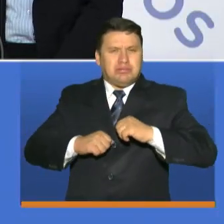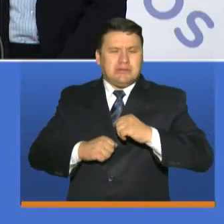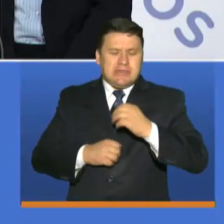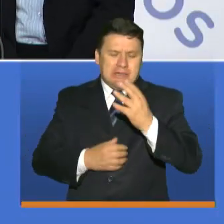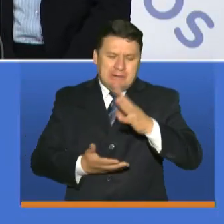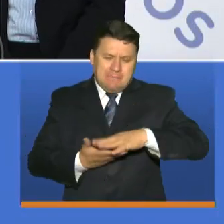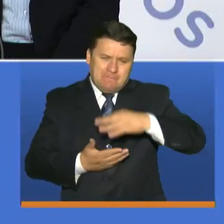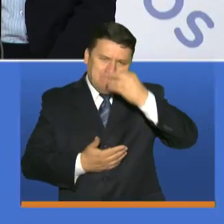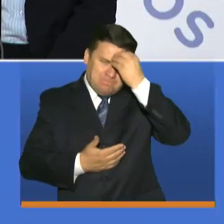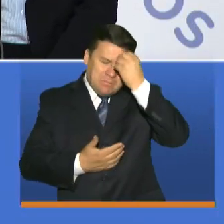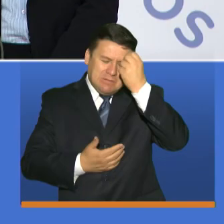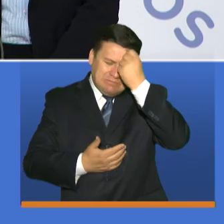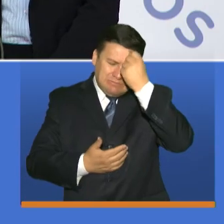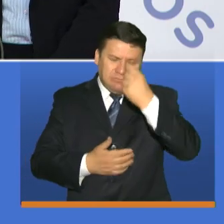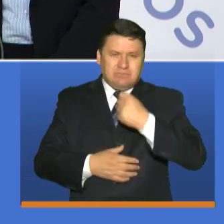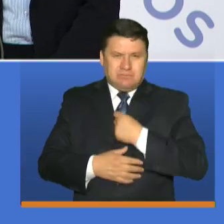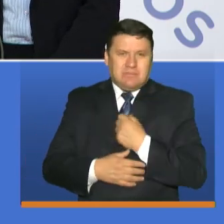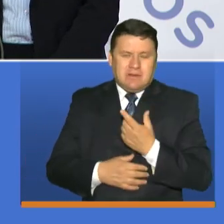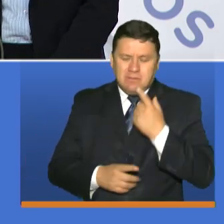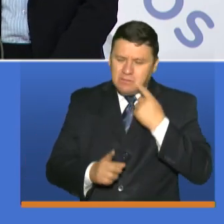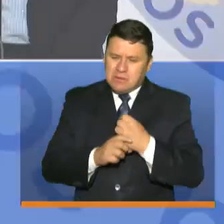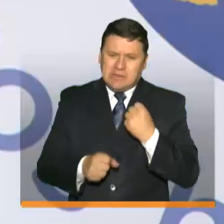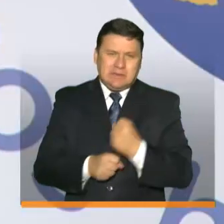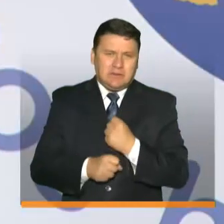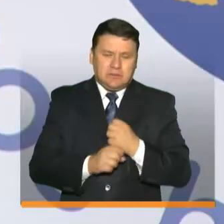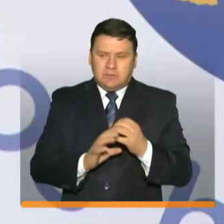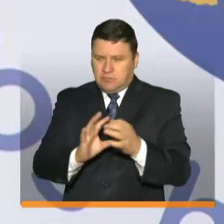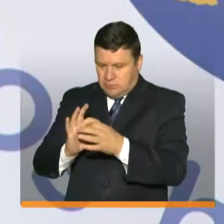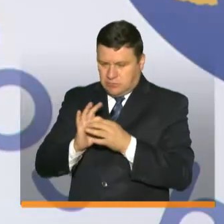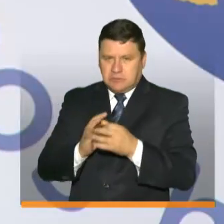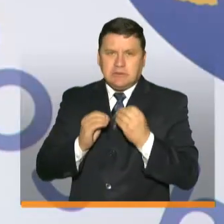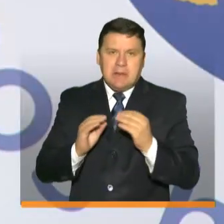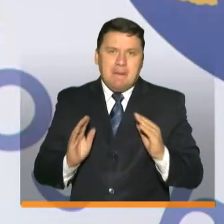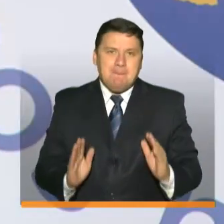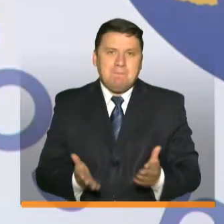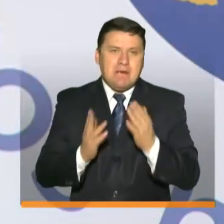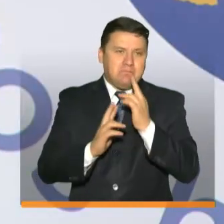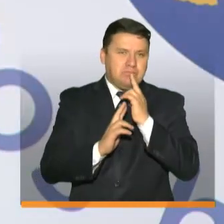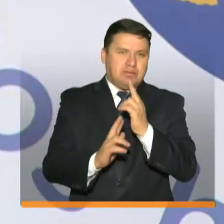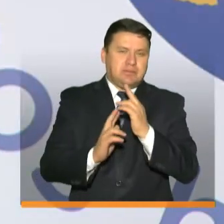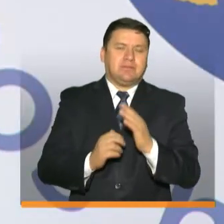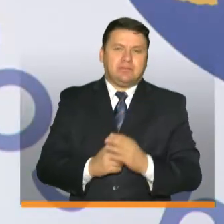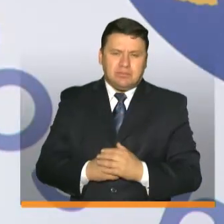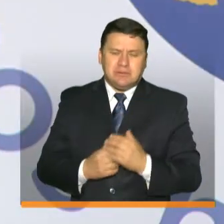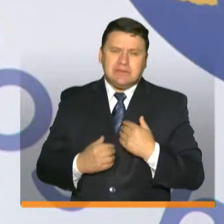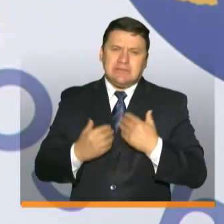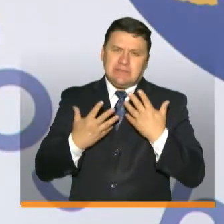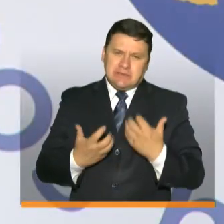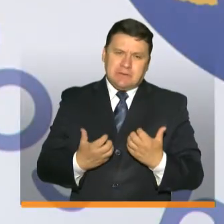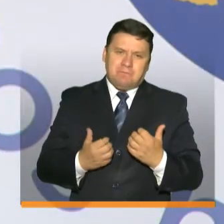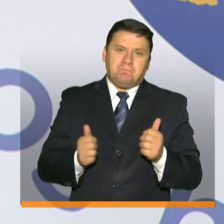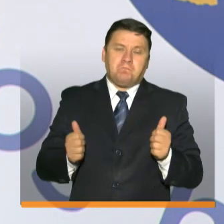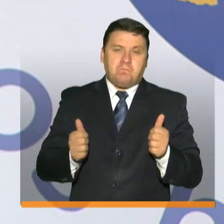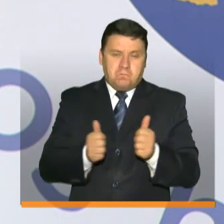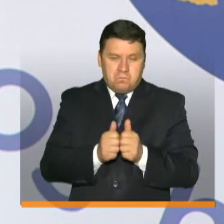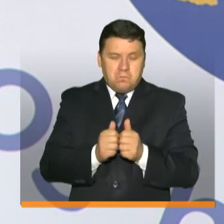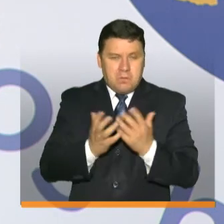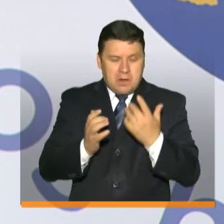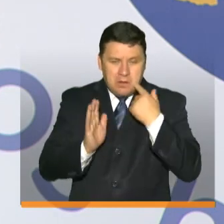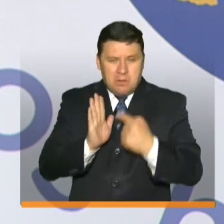lecciones que nos quedan de trabajar unidos para mejores resultados quiero a continuación